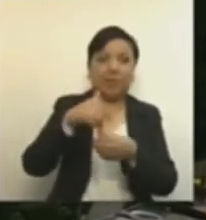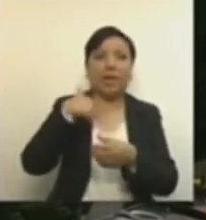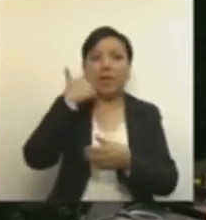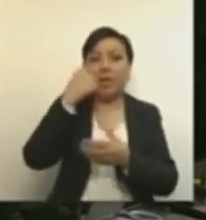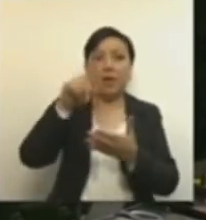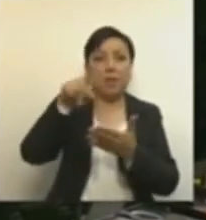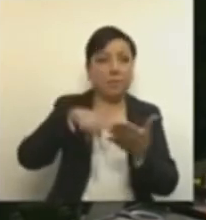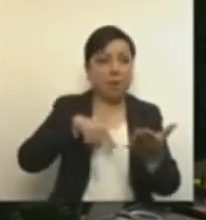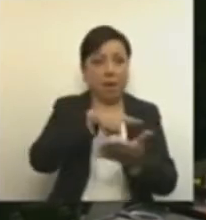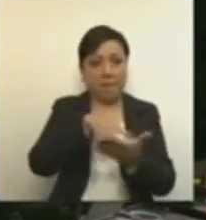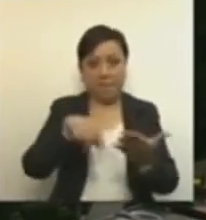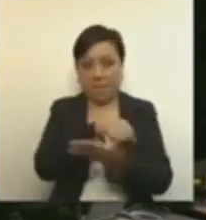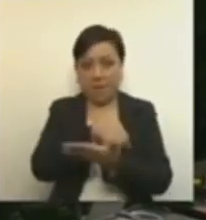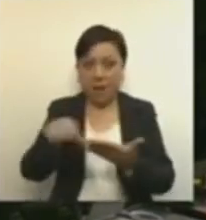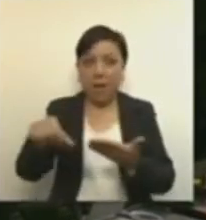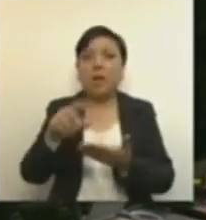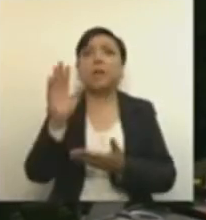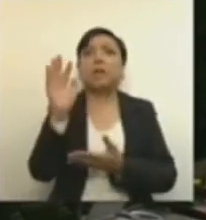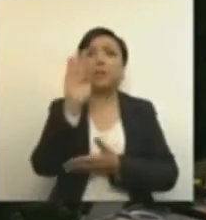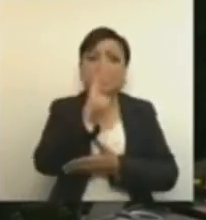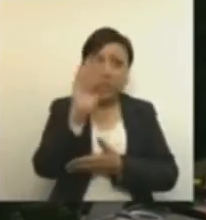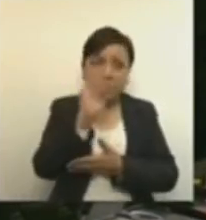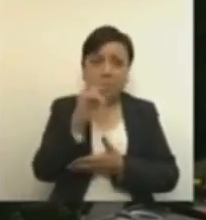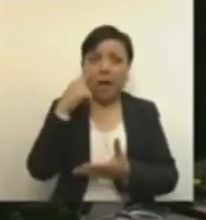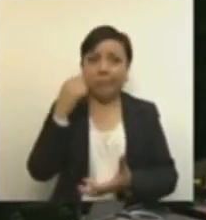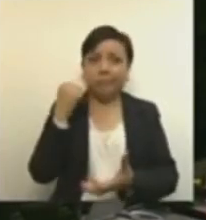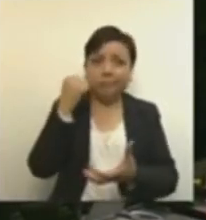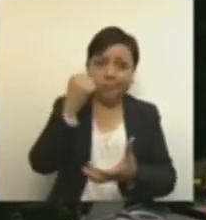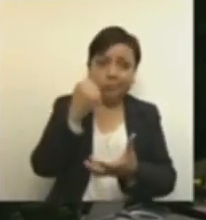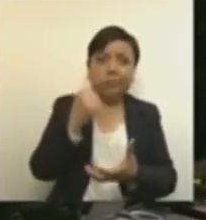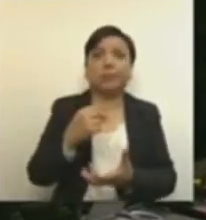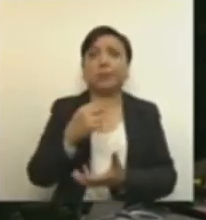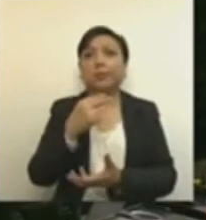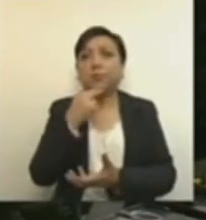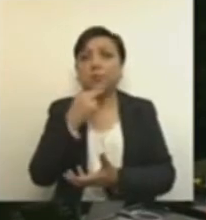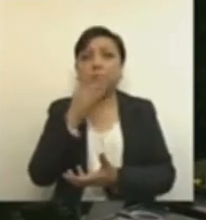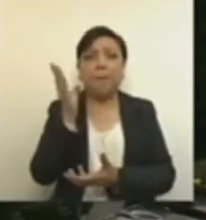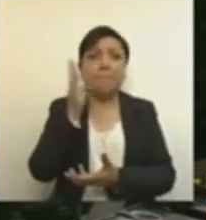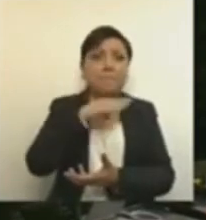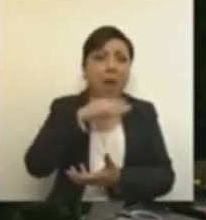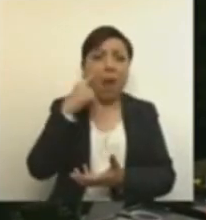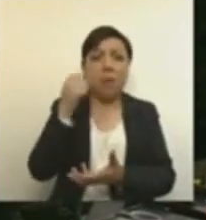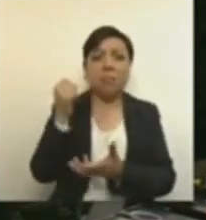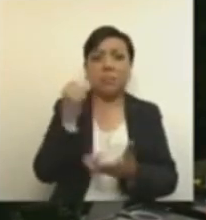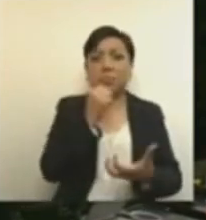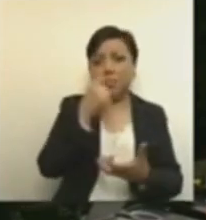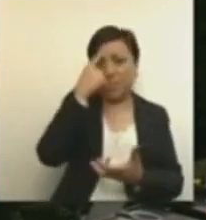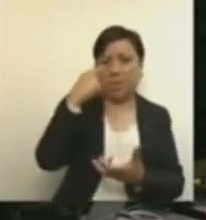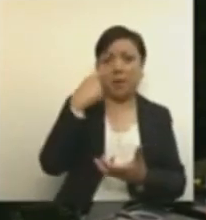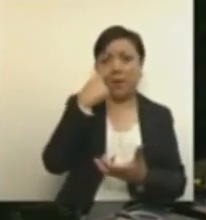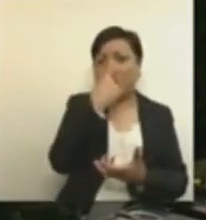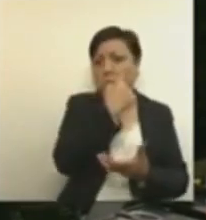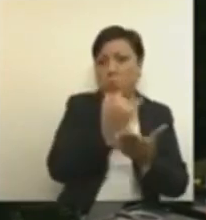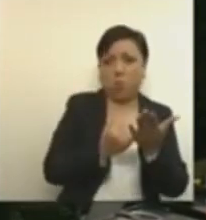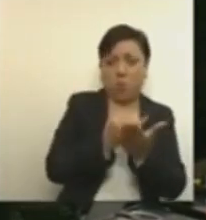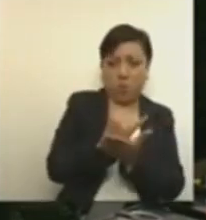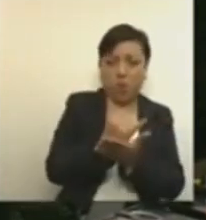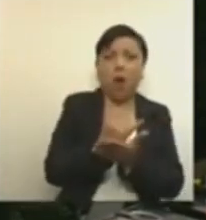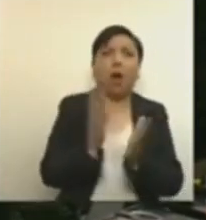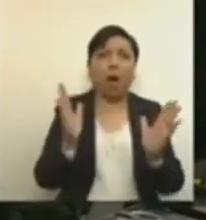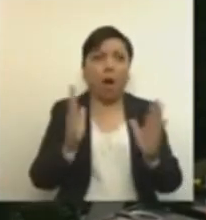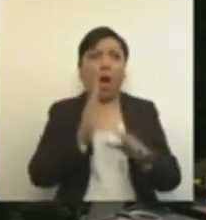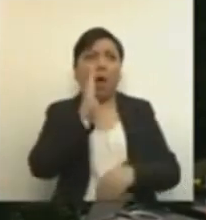corrupción y discrecionalidad en su uso, que se pruebe y se castigue, pero desaparecer el fideicomiso, además de